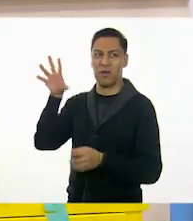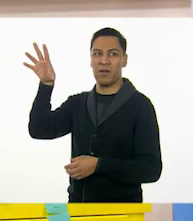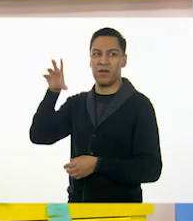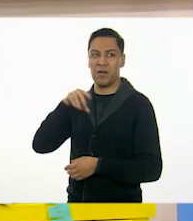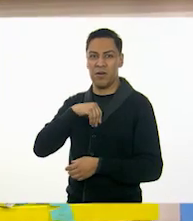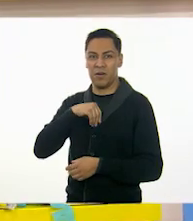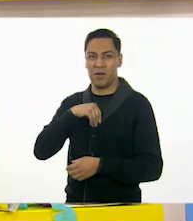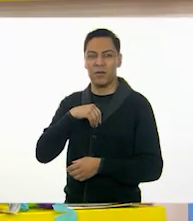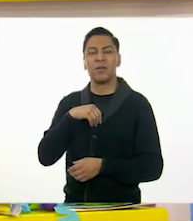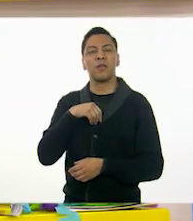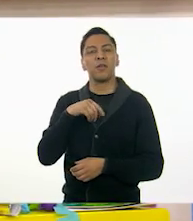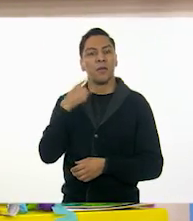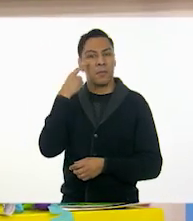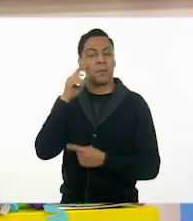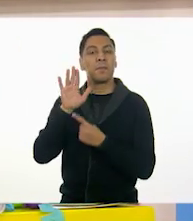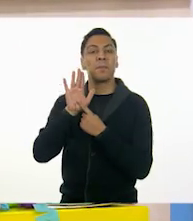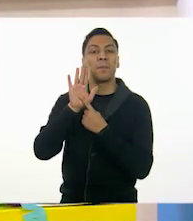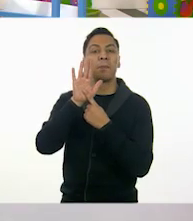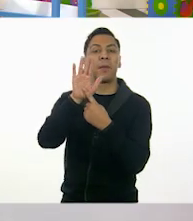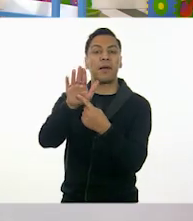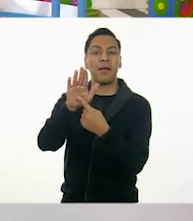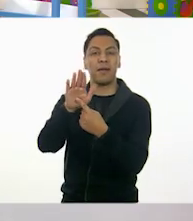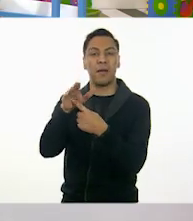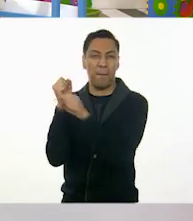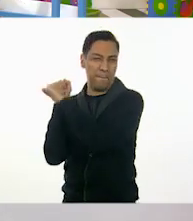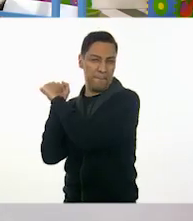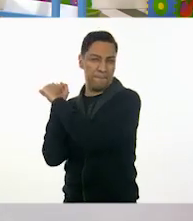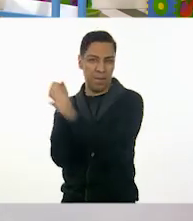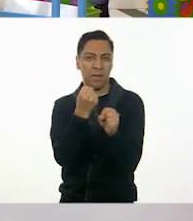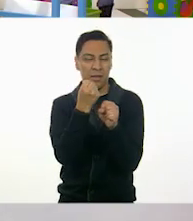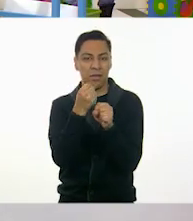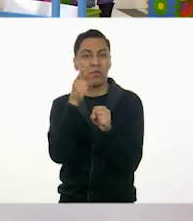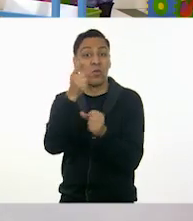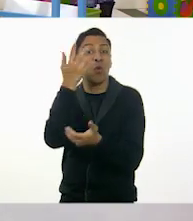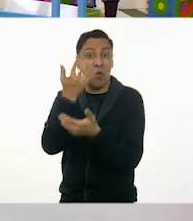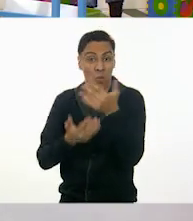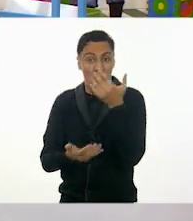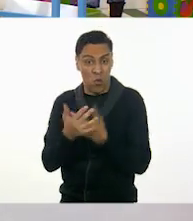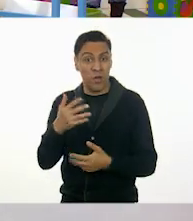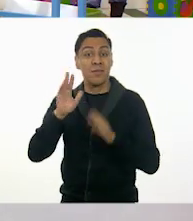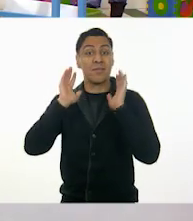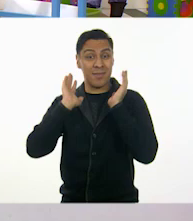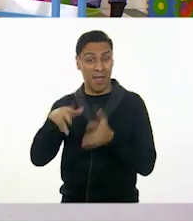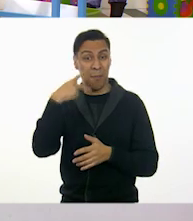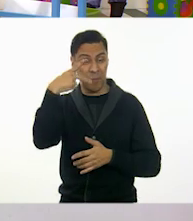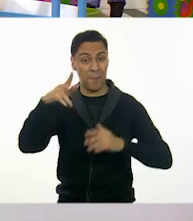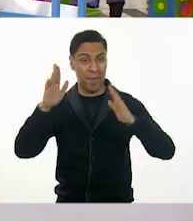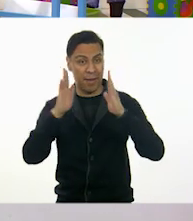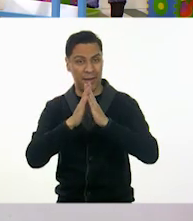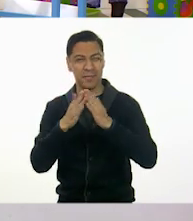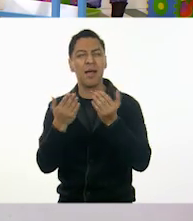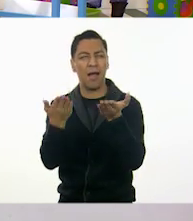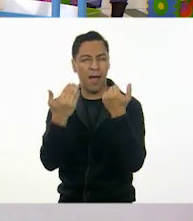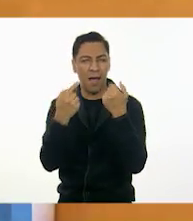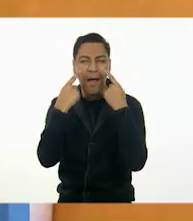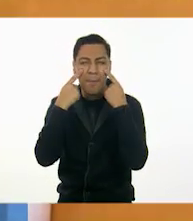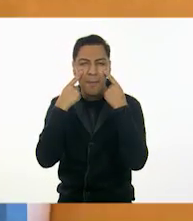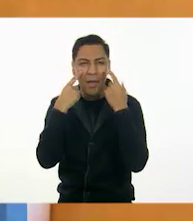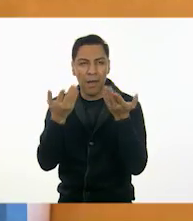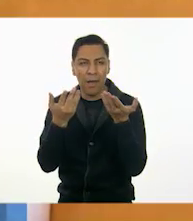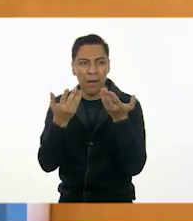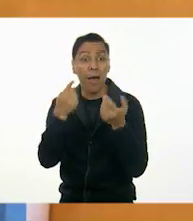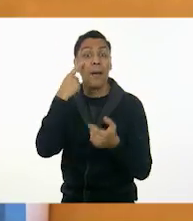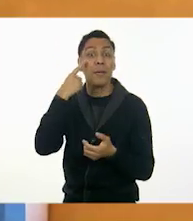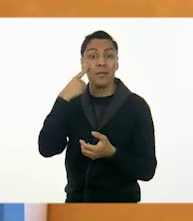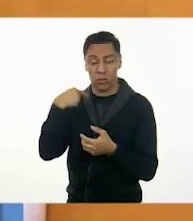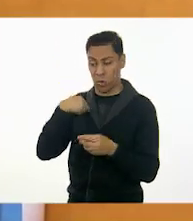parece si nos muestras la piñata que ya trajiste elaborada. Listo. Ah, además, aquí jugamos un poco con las flores